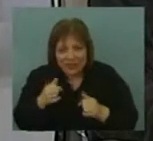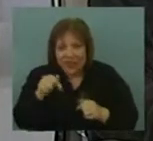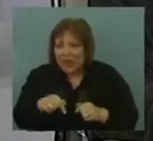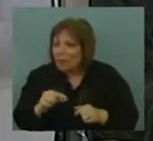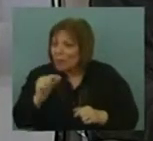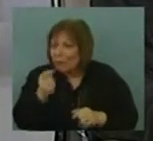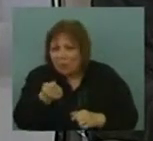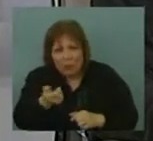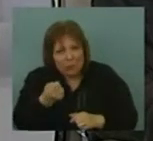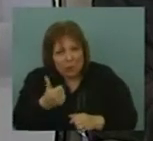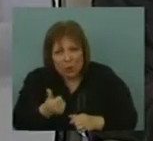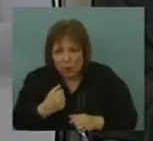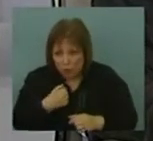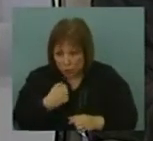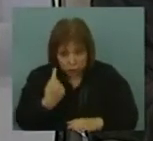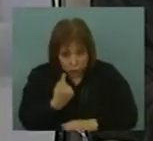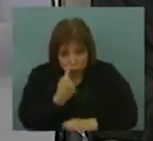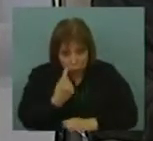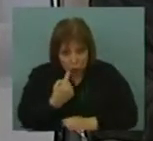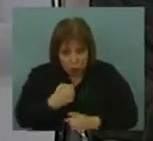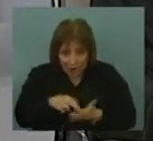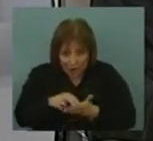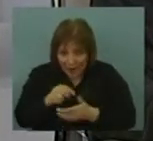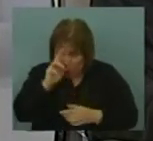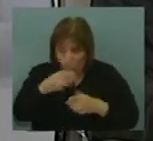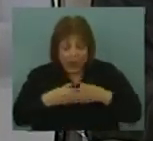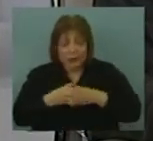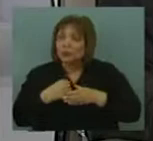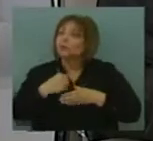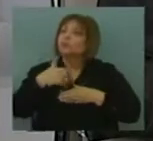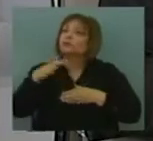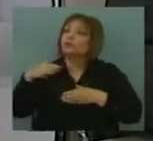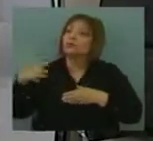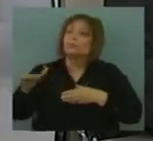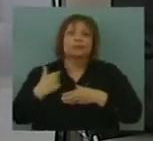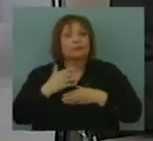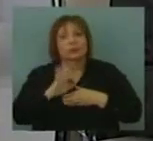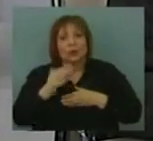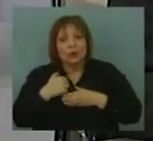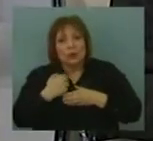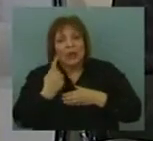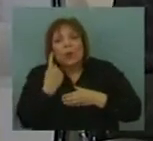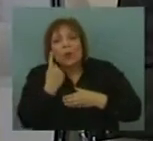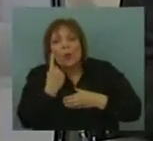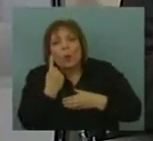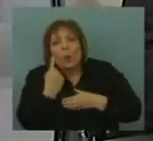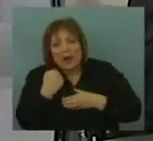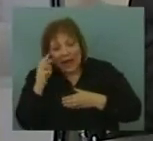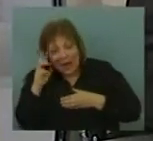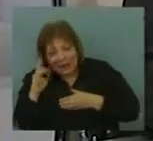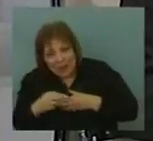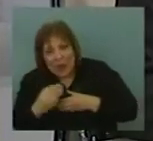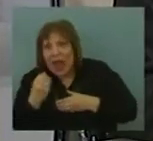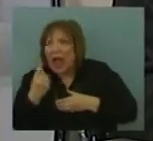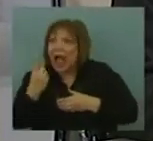poco lo que podemos hacer solos adentro de Uruguay sin que en algún momento tenga alguna reflexión, alguna